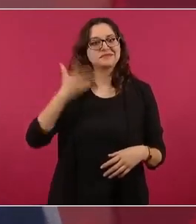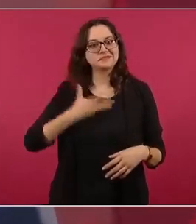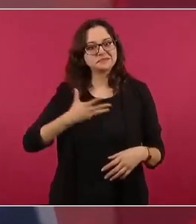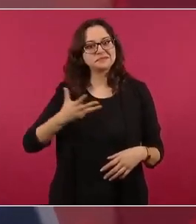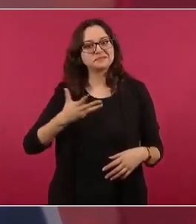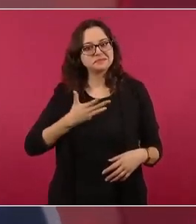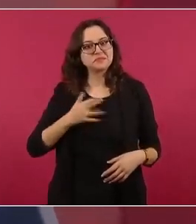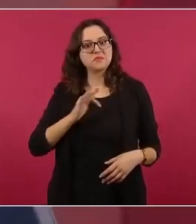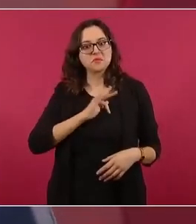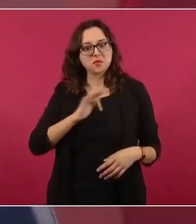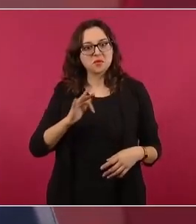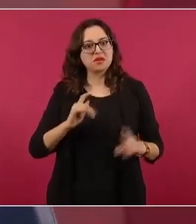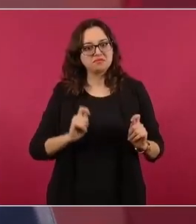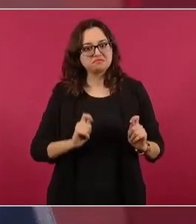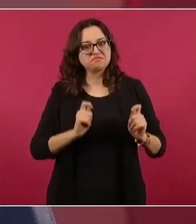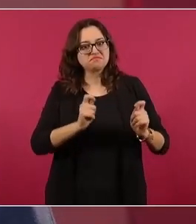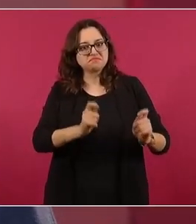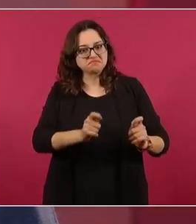varios.